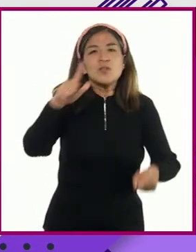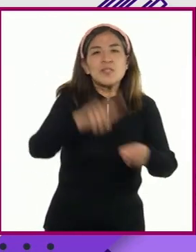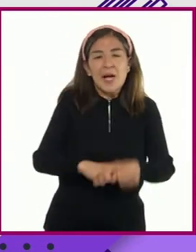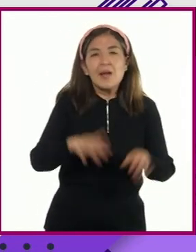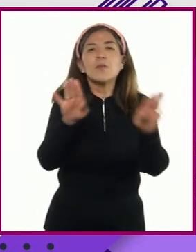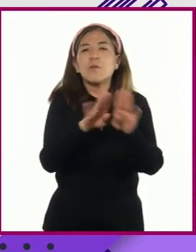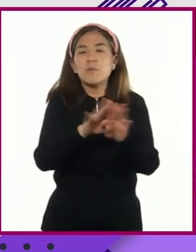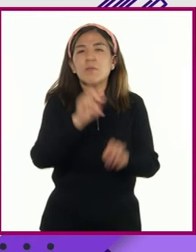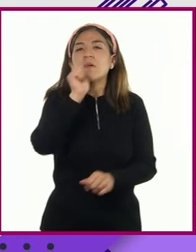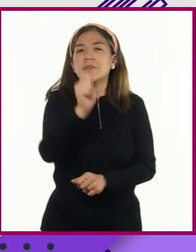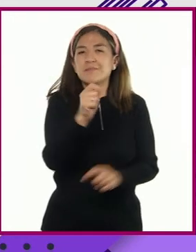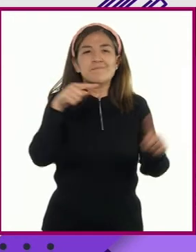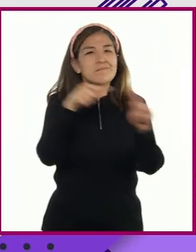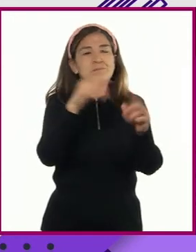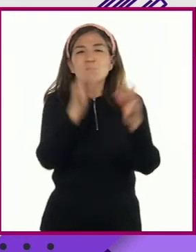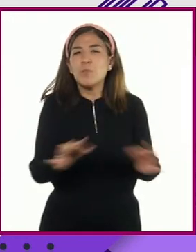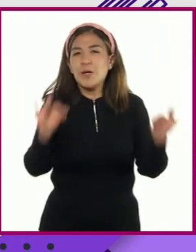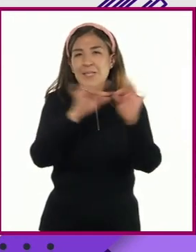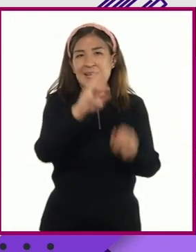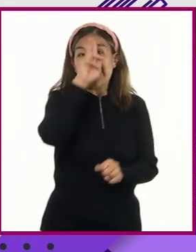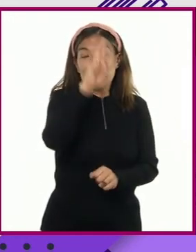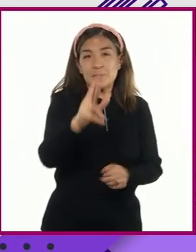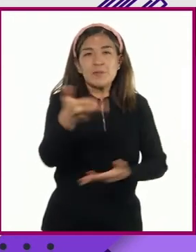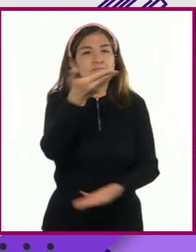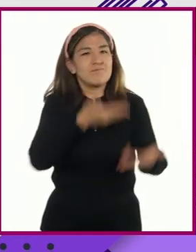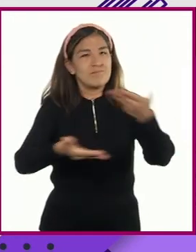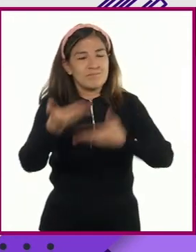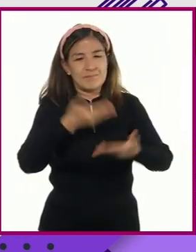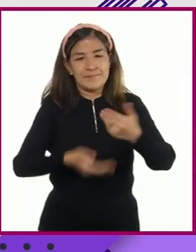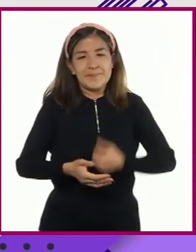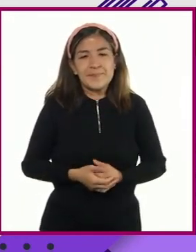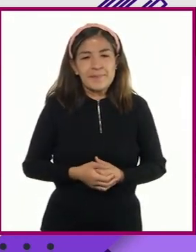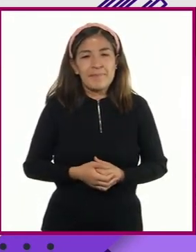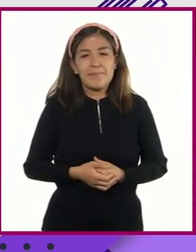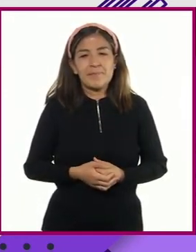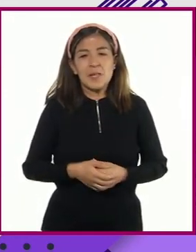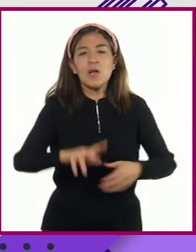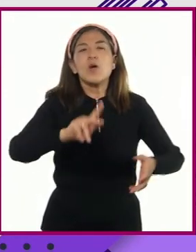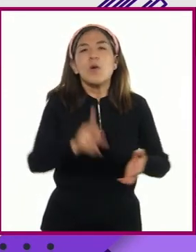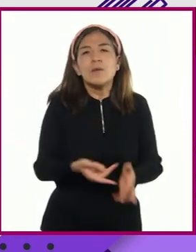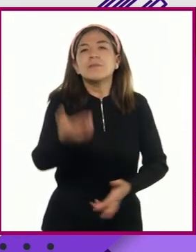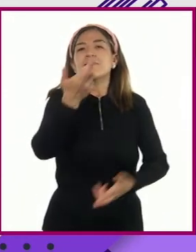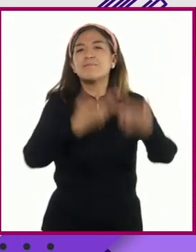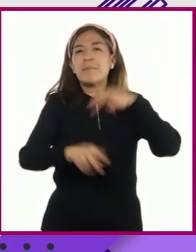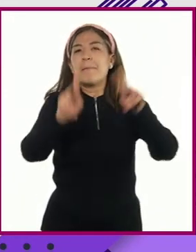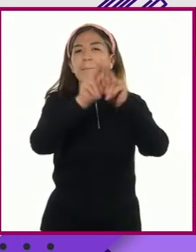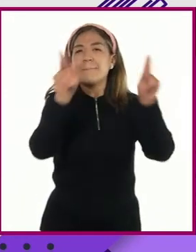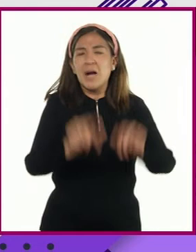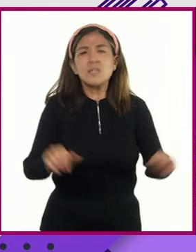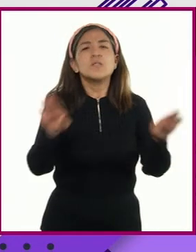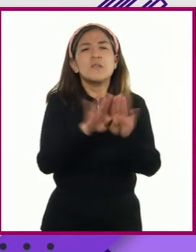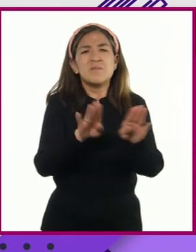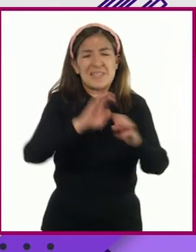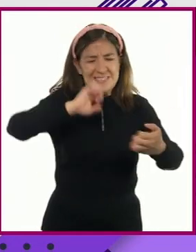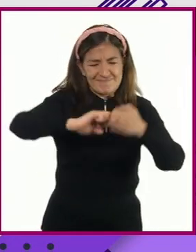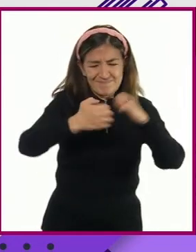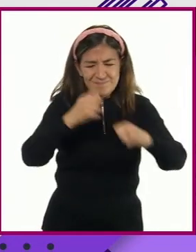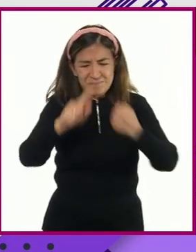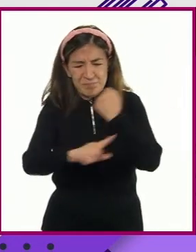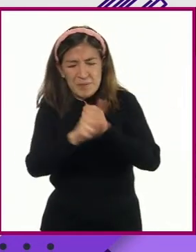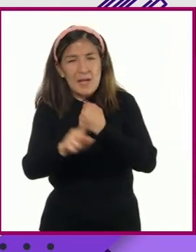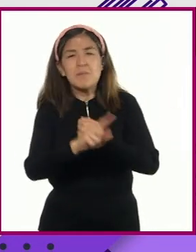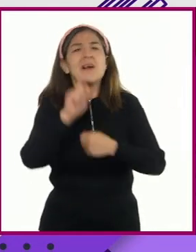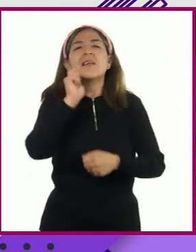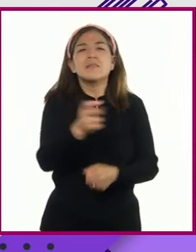respeto mutuo. Restauración de la paz. Se genera con la superación de las rencillas, como el